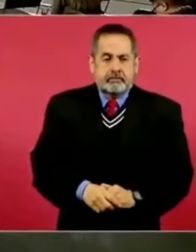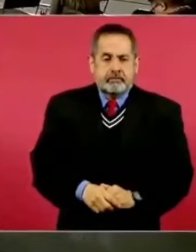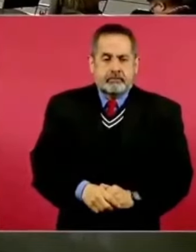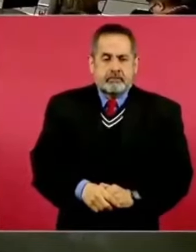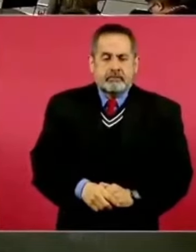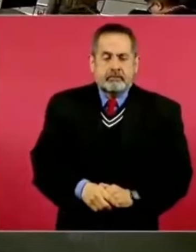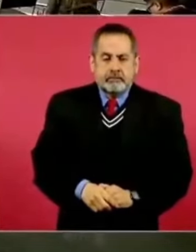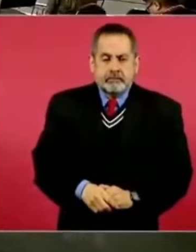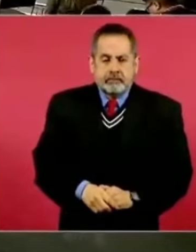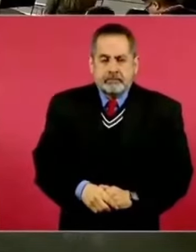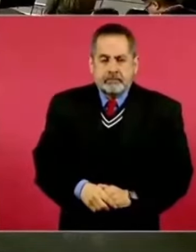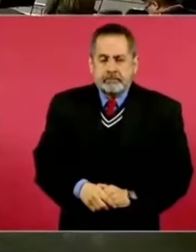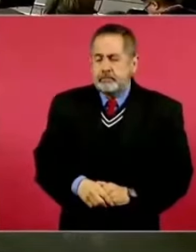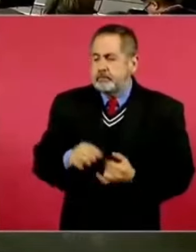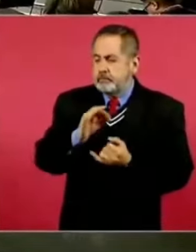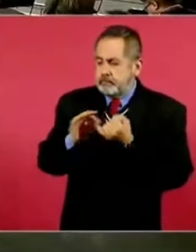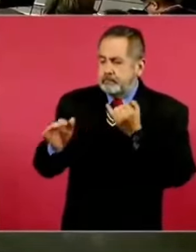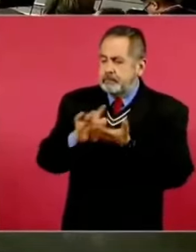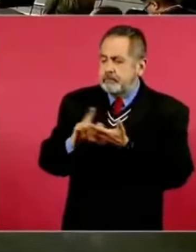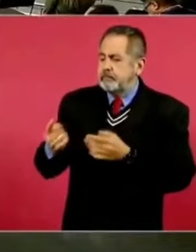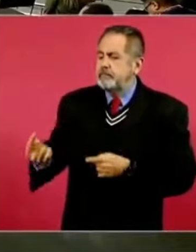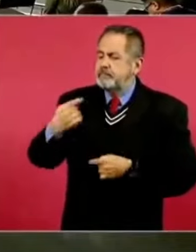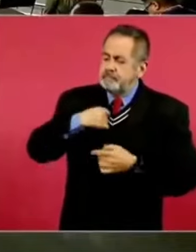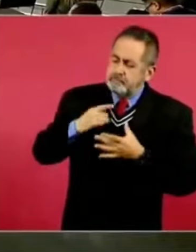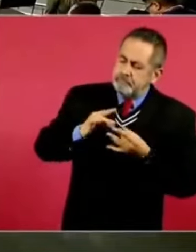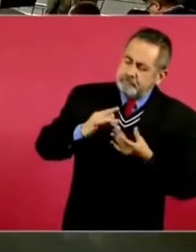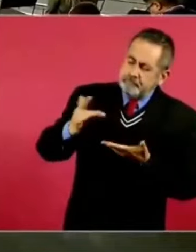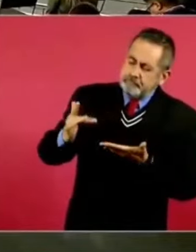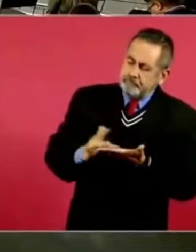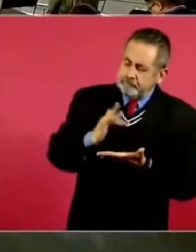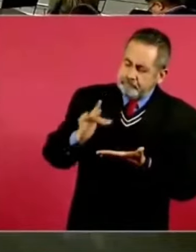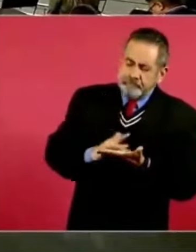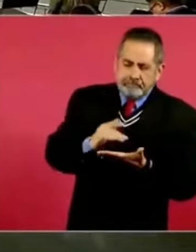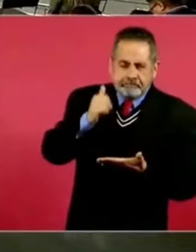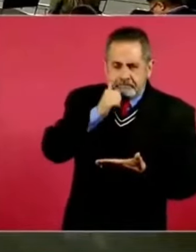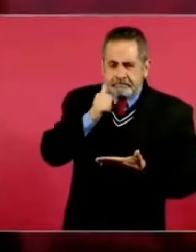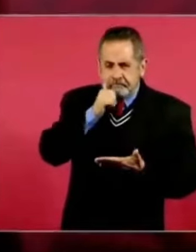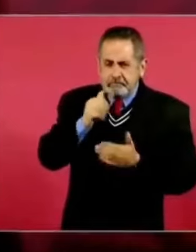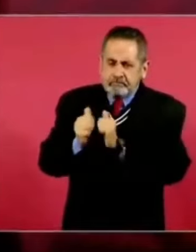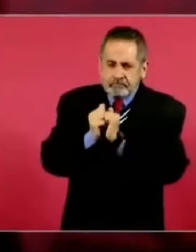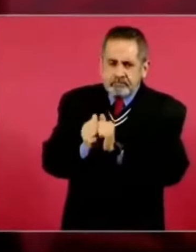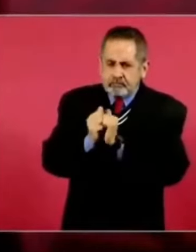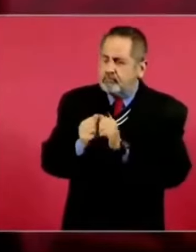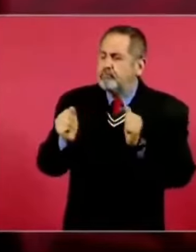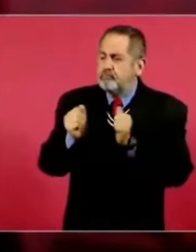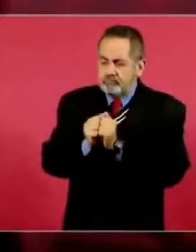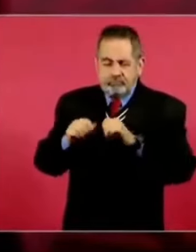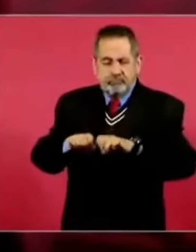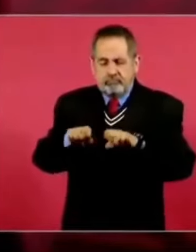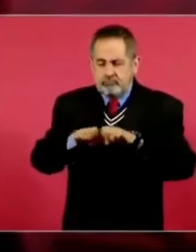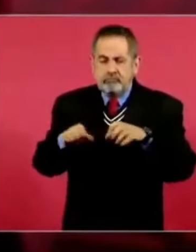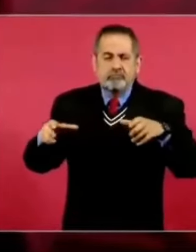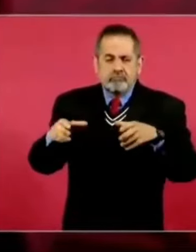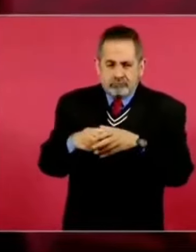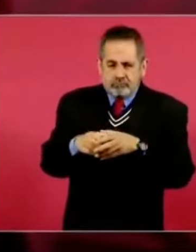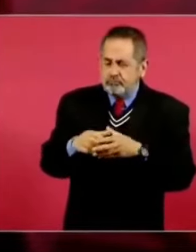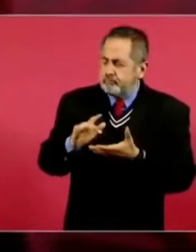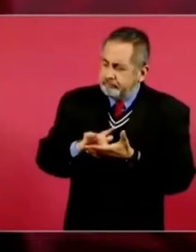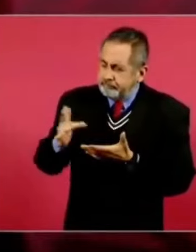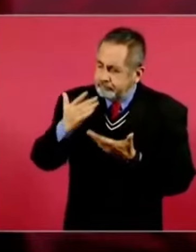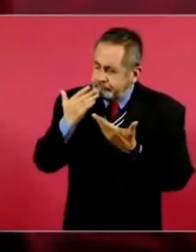Finalmente, gracias por las palabras de apoyo que compartió con mi equipo.